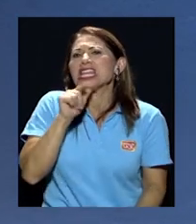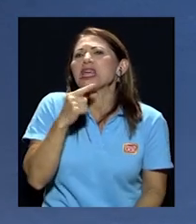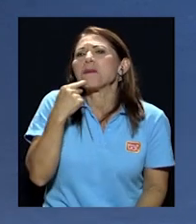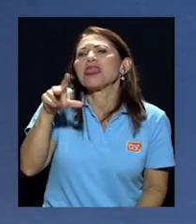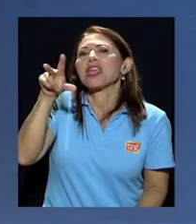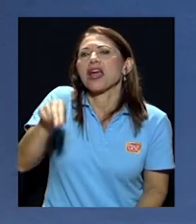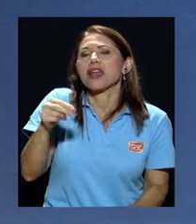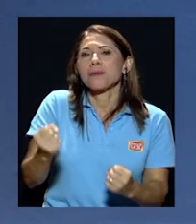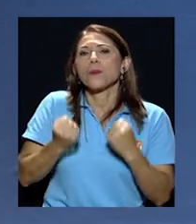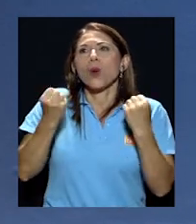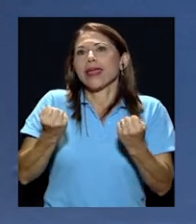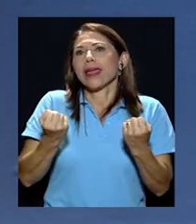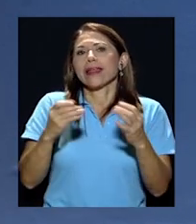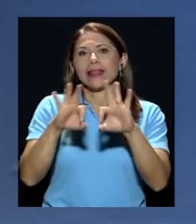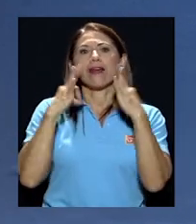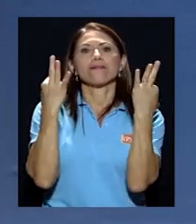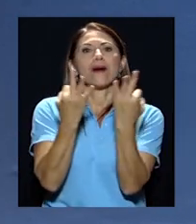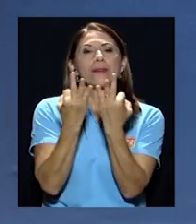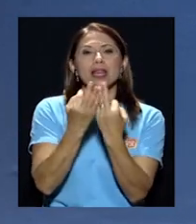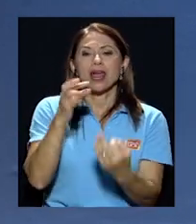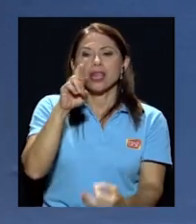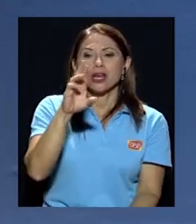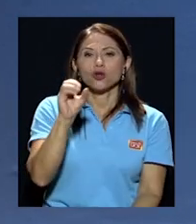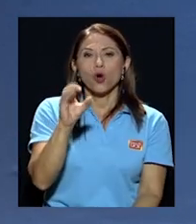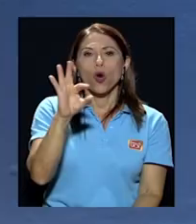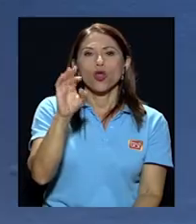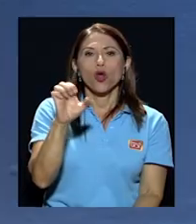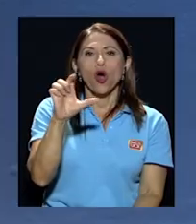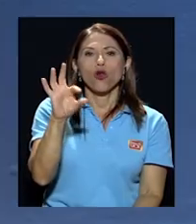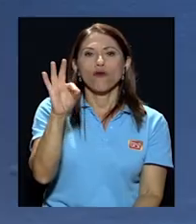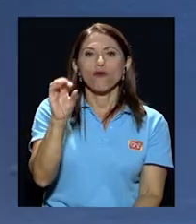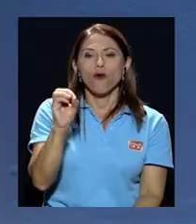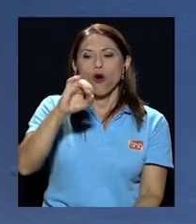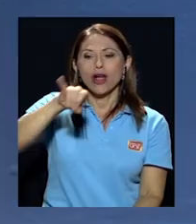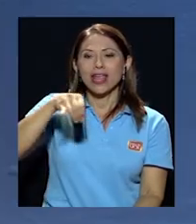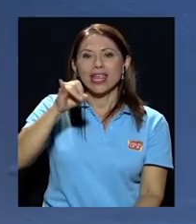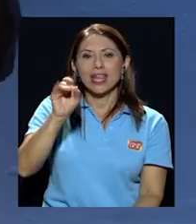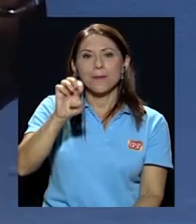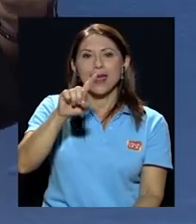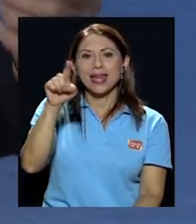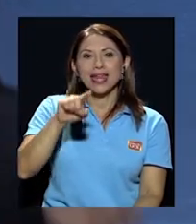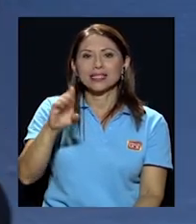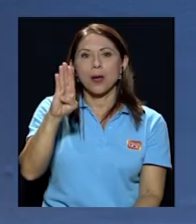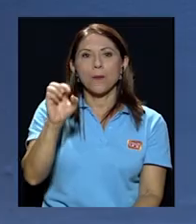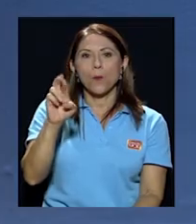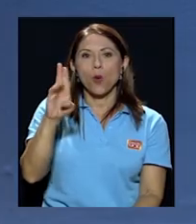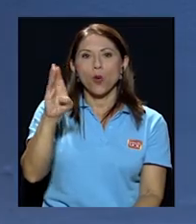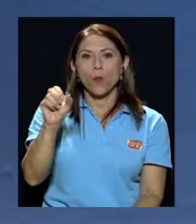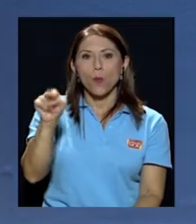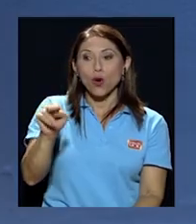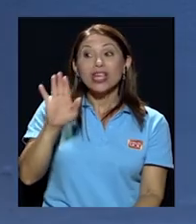ejemplo que tiene la familia don Rodolfo Jiménez Borbón y su familia que es dueña de